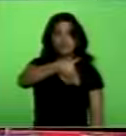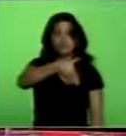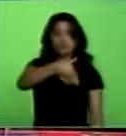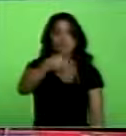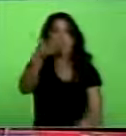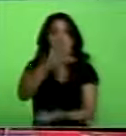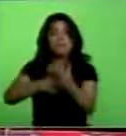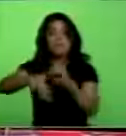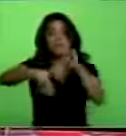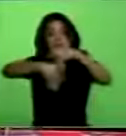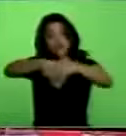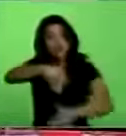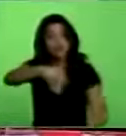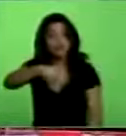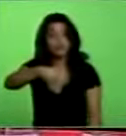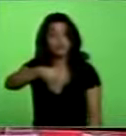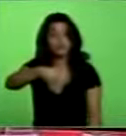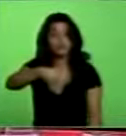Mercosur,